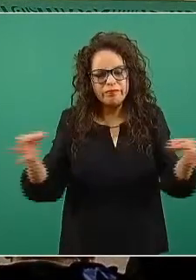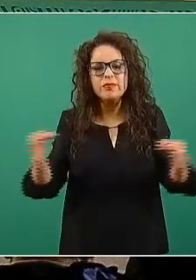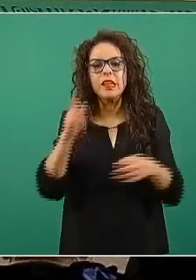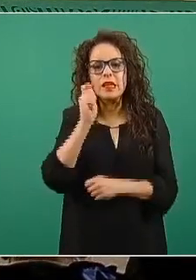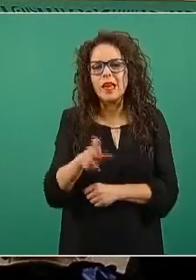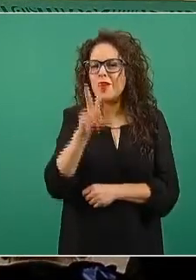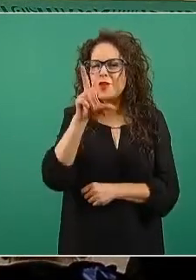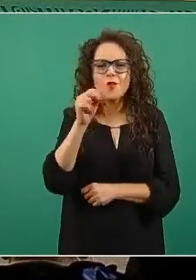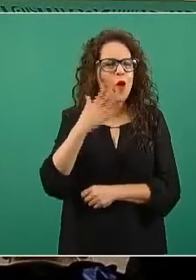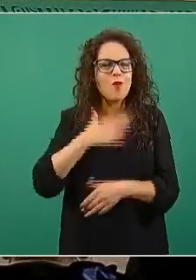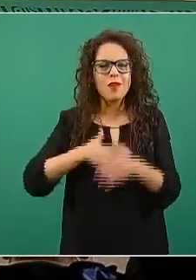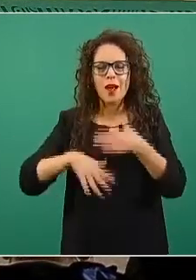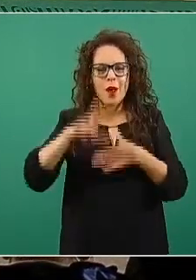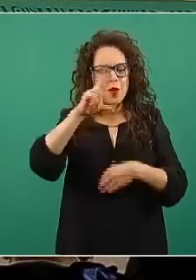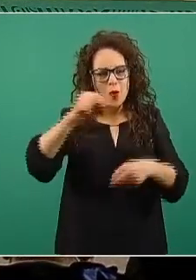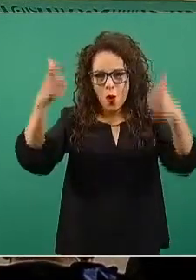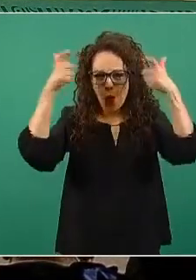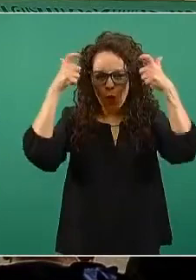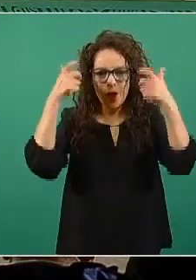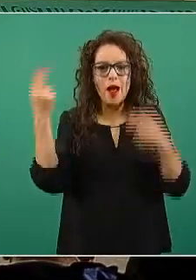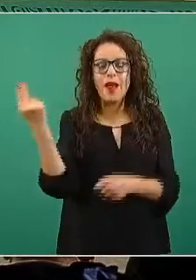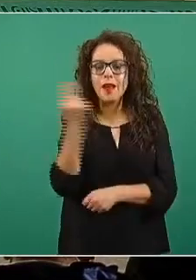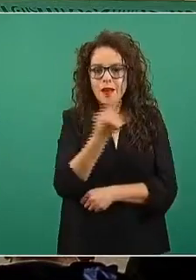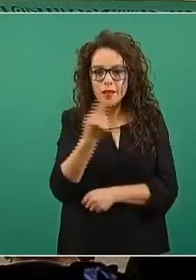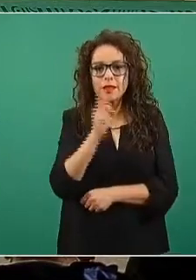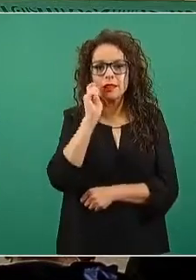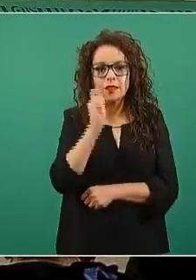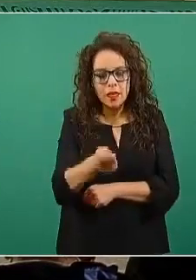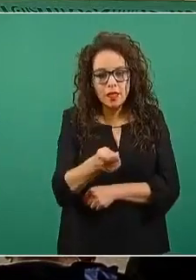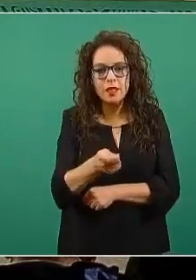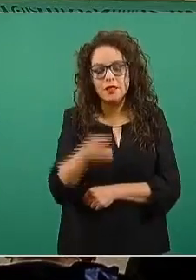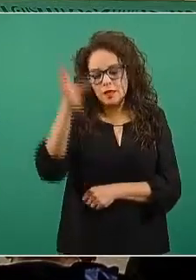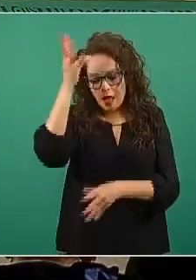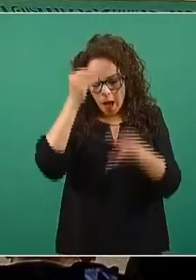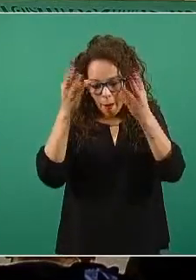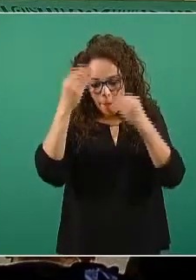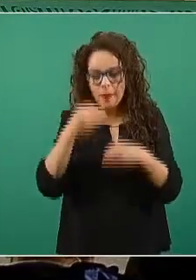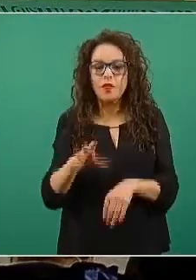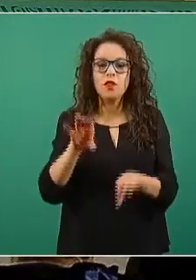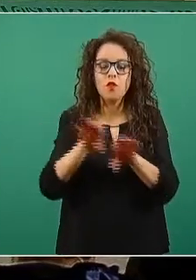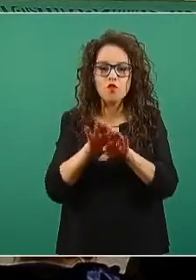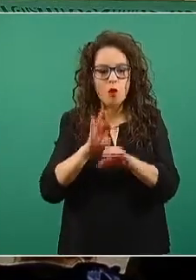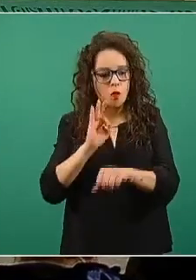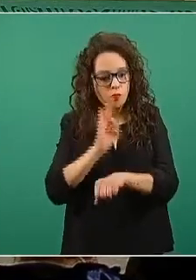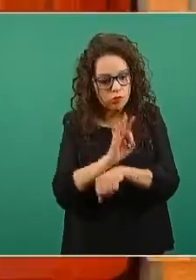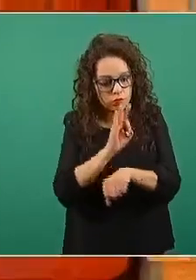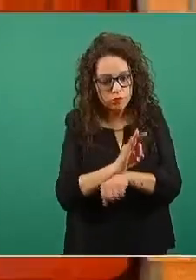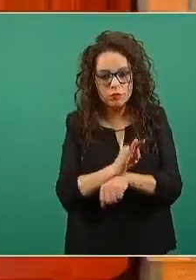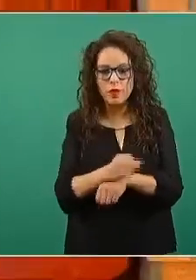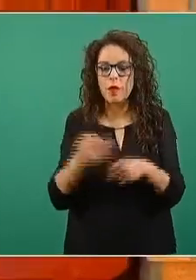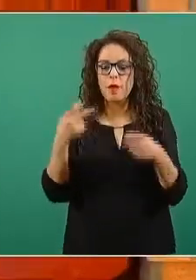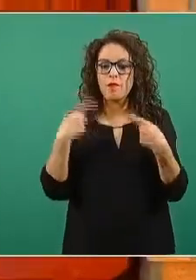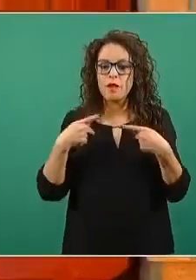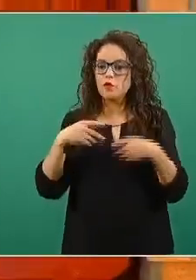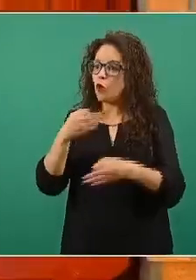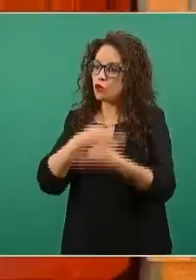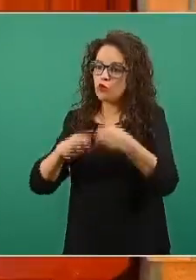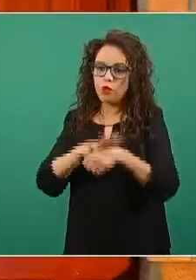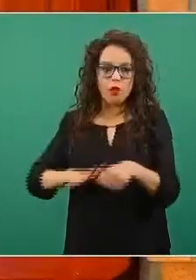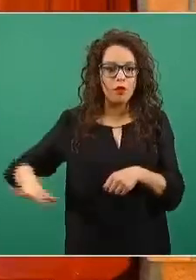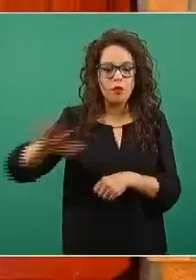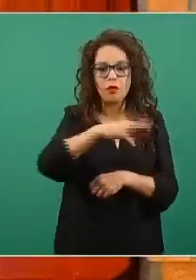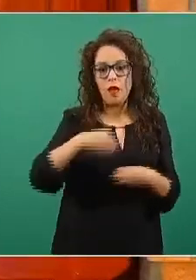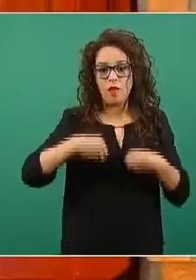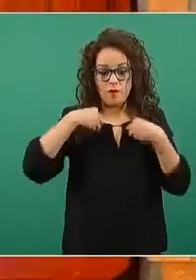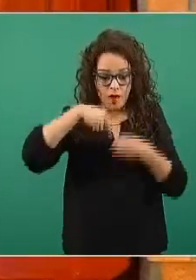verificando que nos estamos protegiendo, que estamos protegiendo a todos nuestros seres queridos, a todas las personas que vivimos en